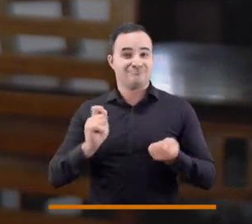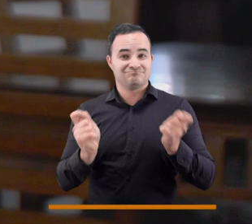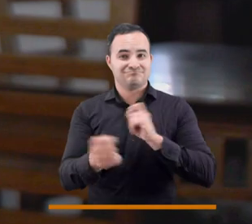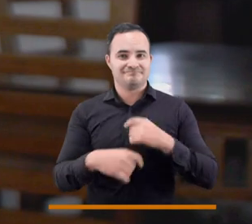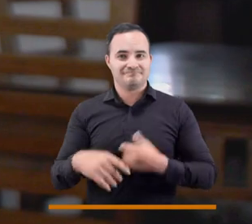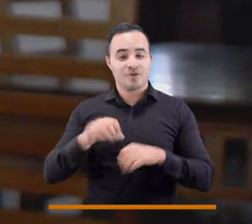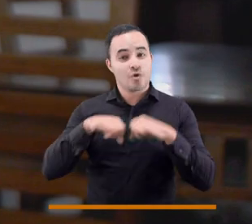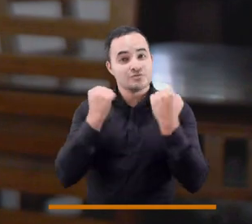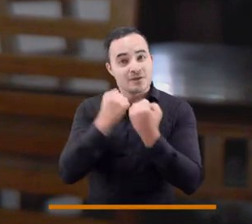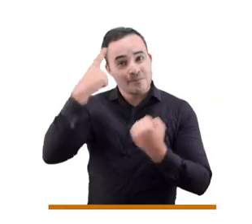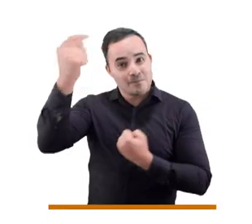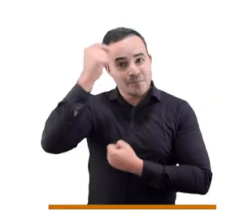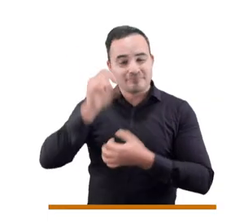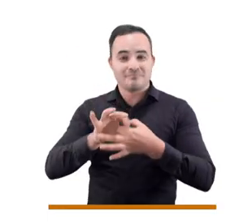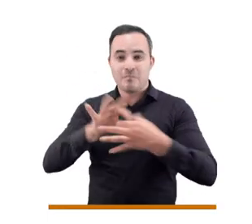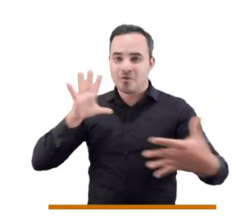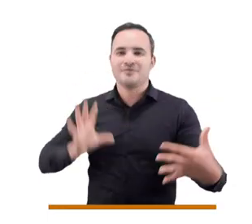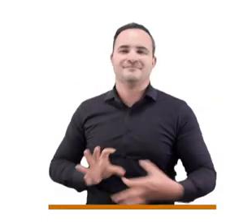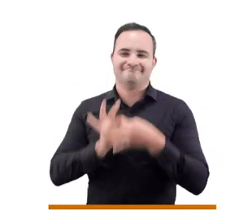Consejo somos tú y yo.